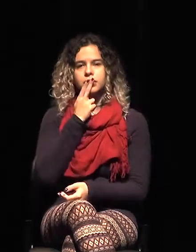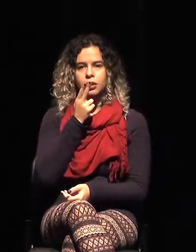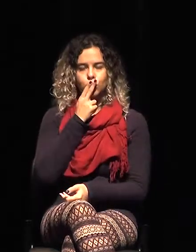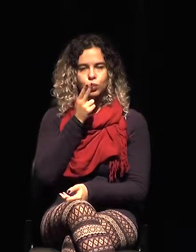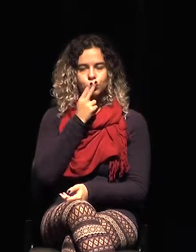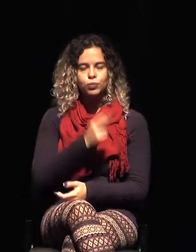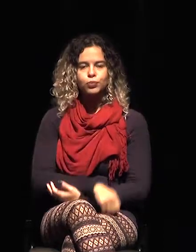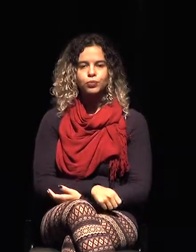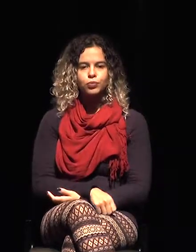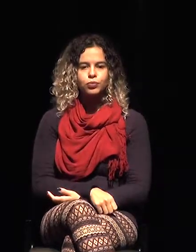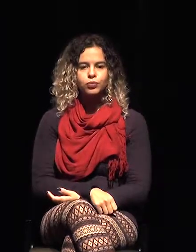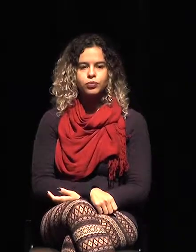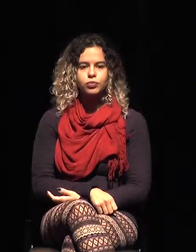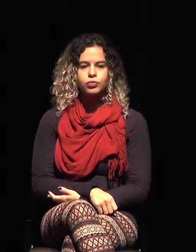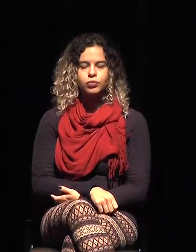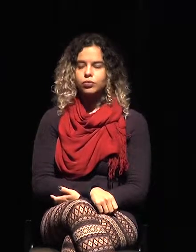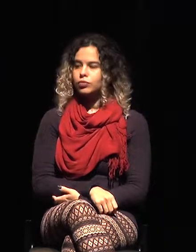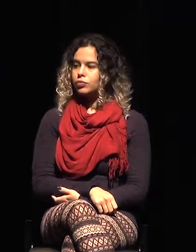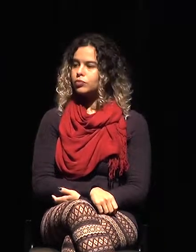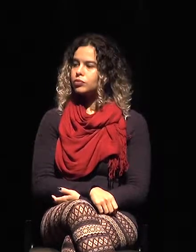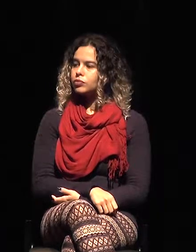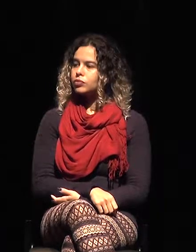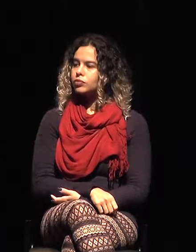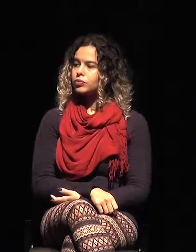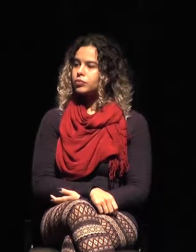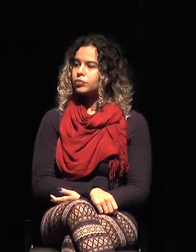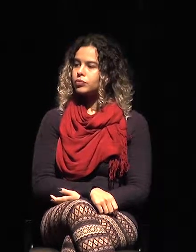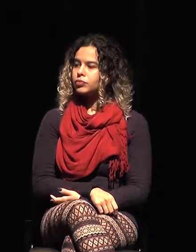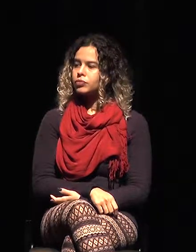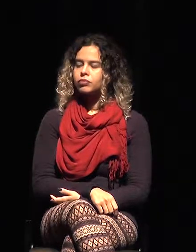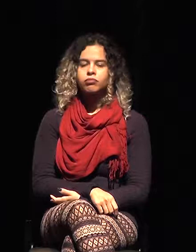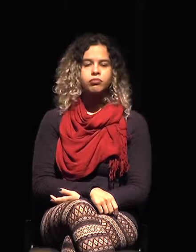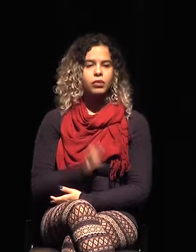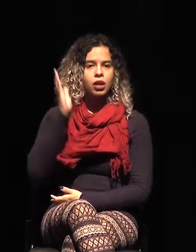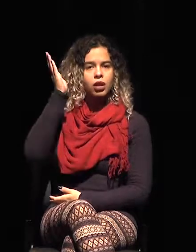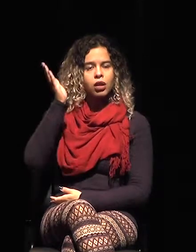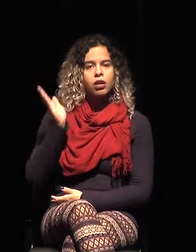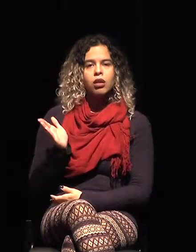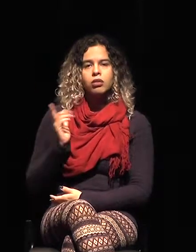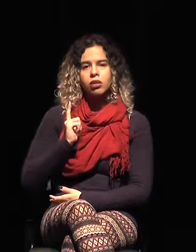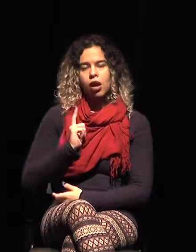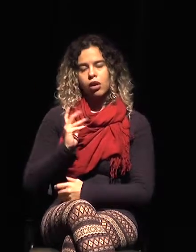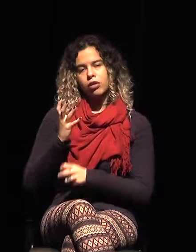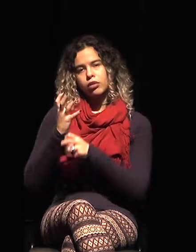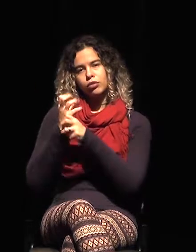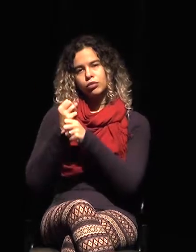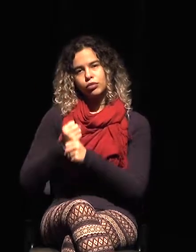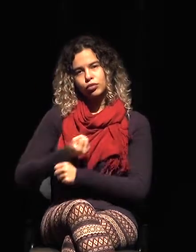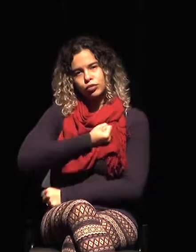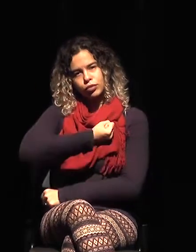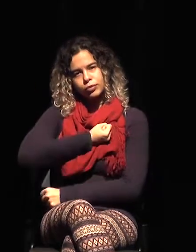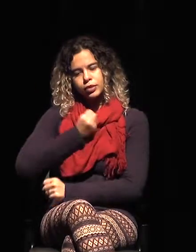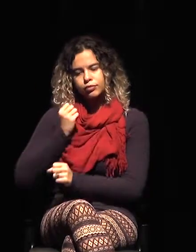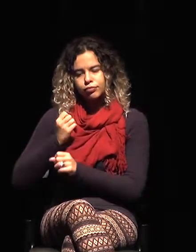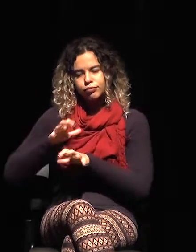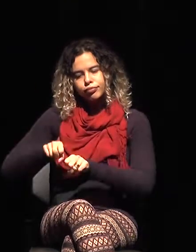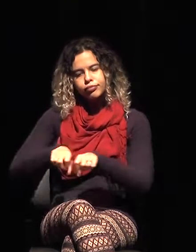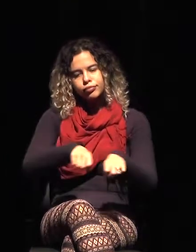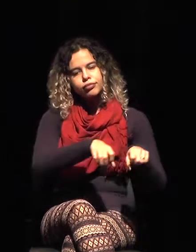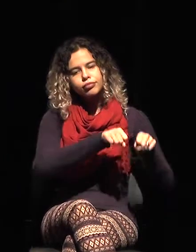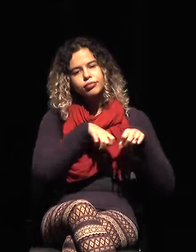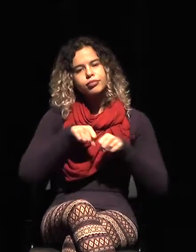aquí, cifras de incautaciones de la oficina de